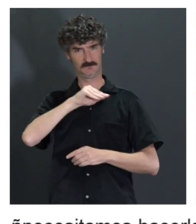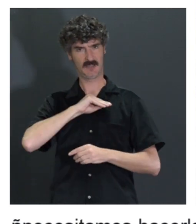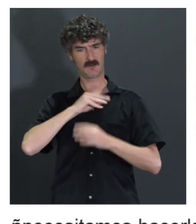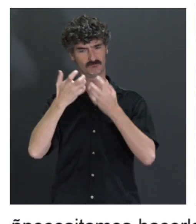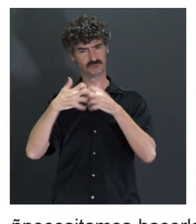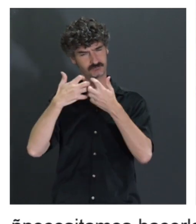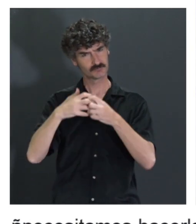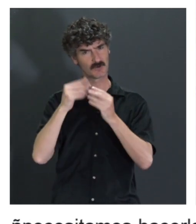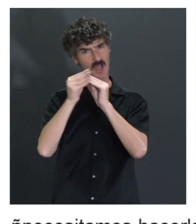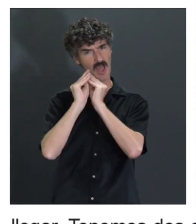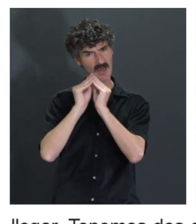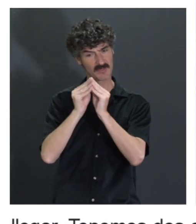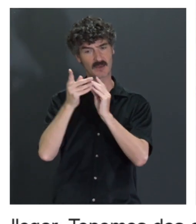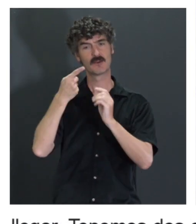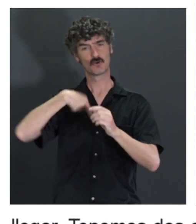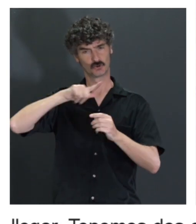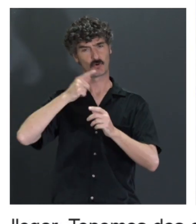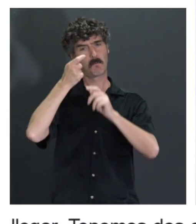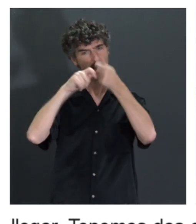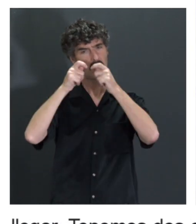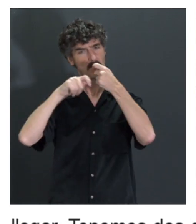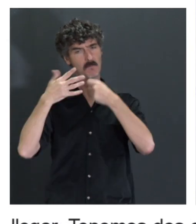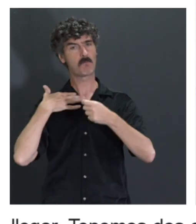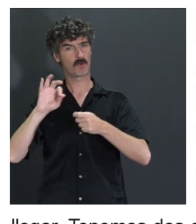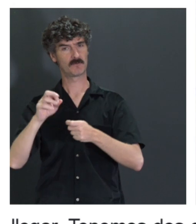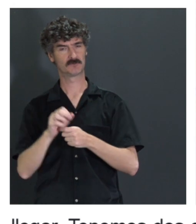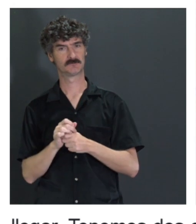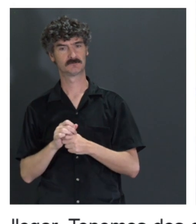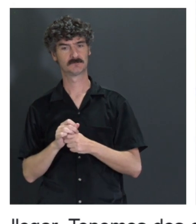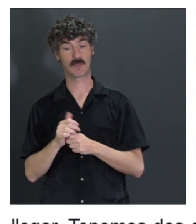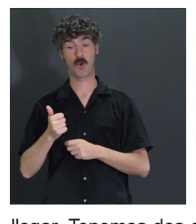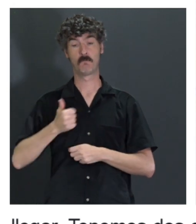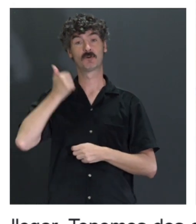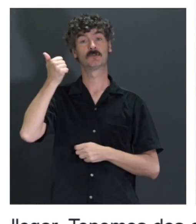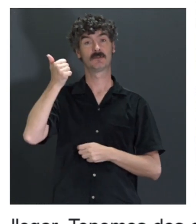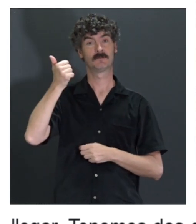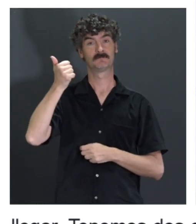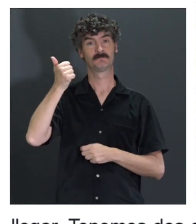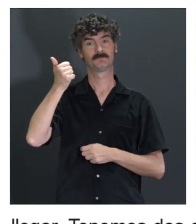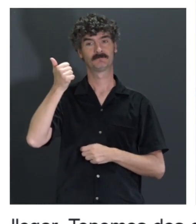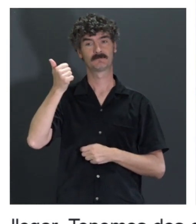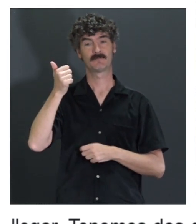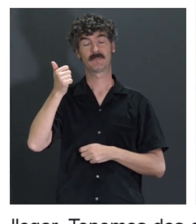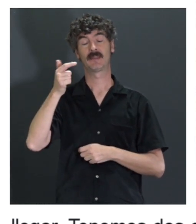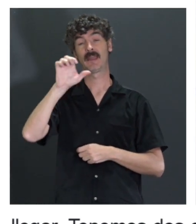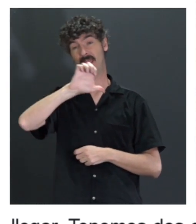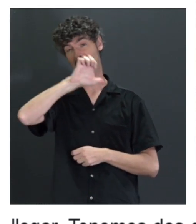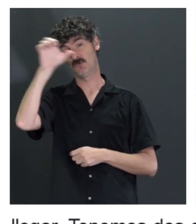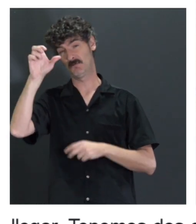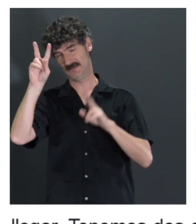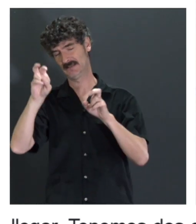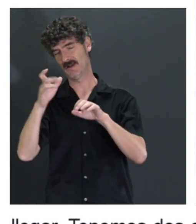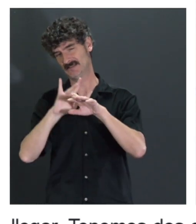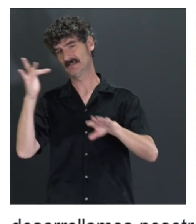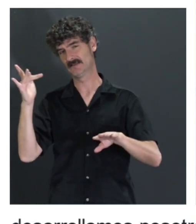de venderla. con la oportunidad con la de lo sensible que es Europa a todos estos temas